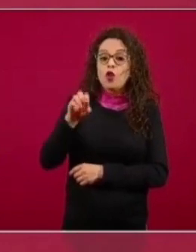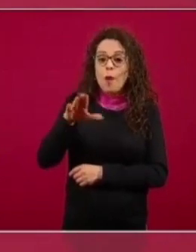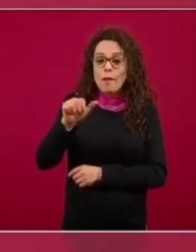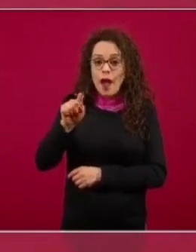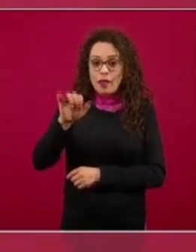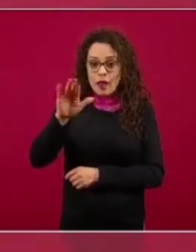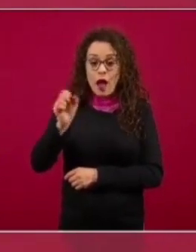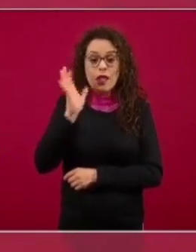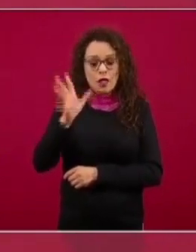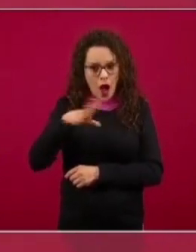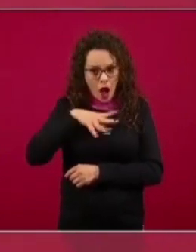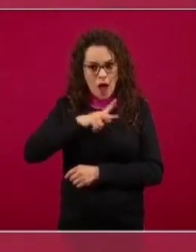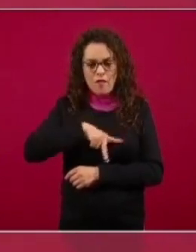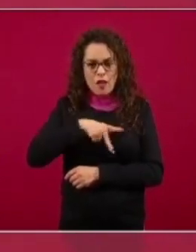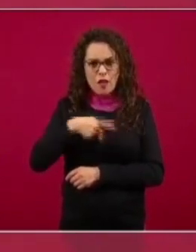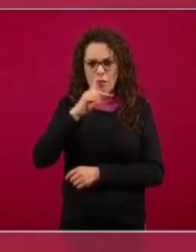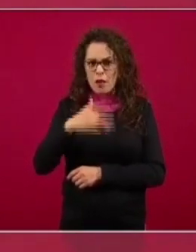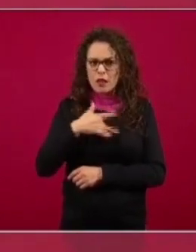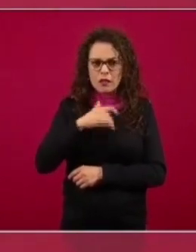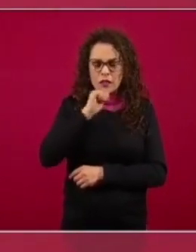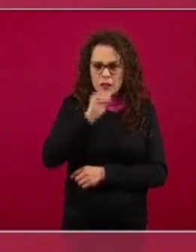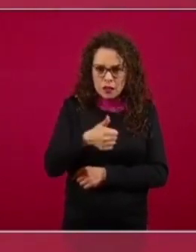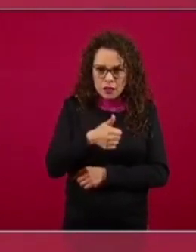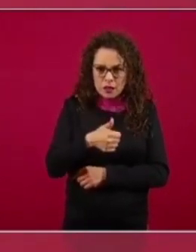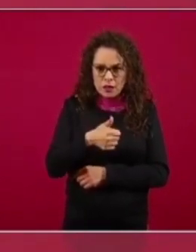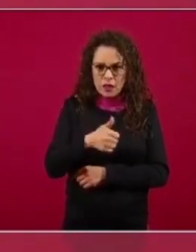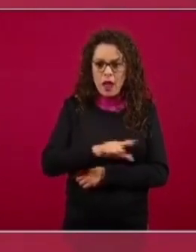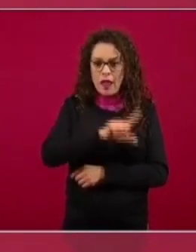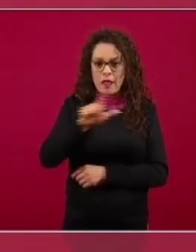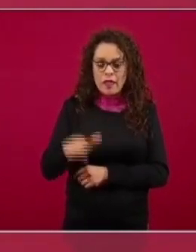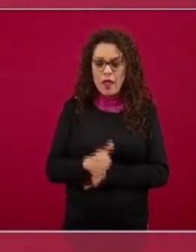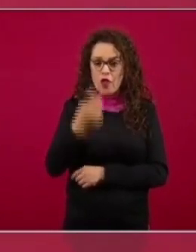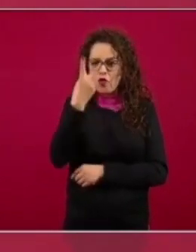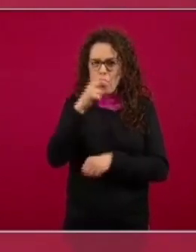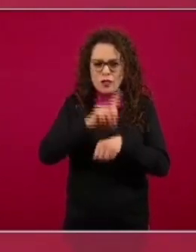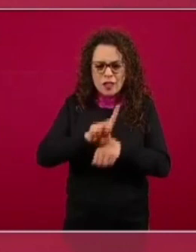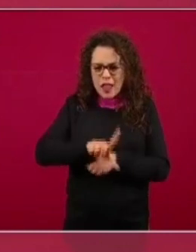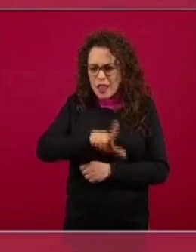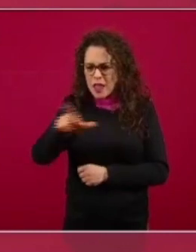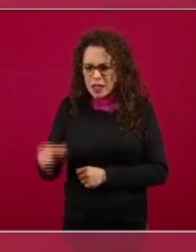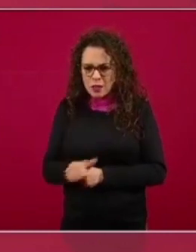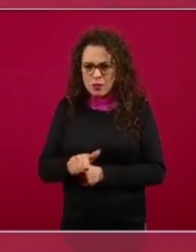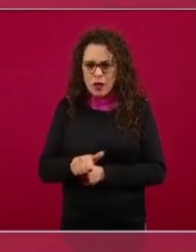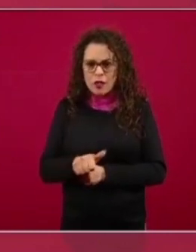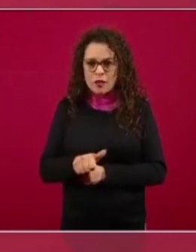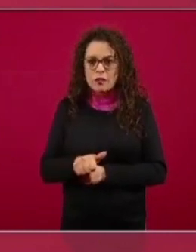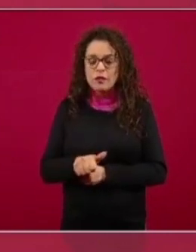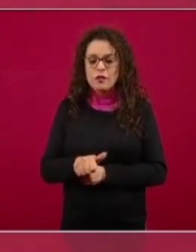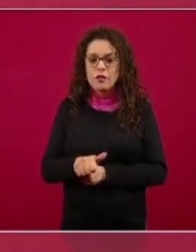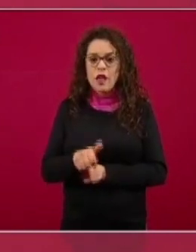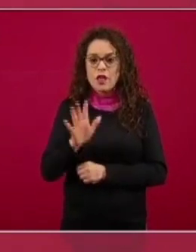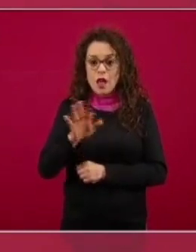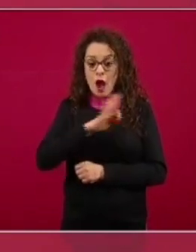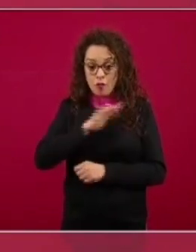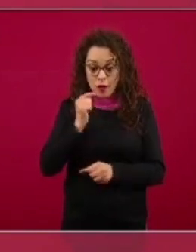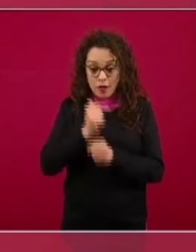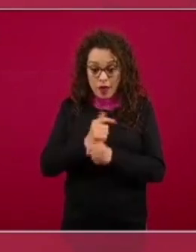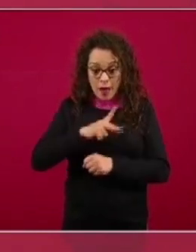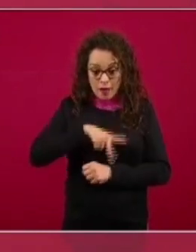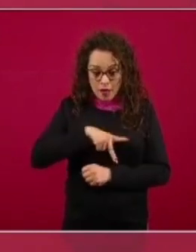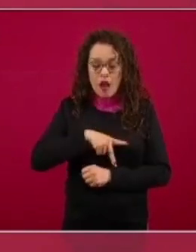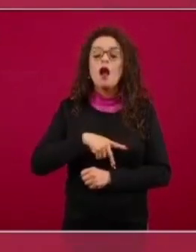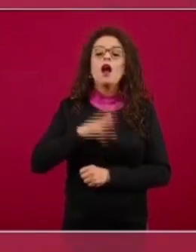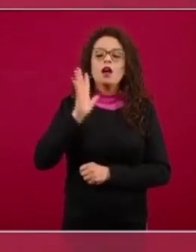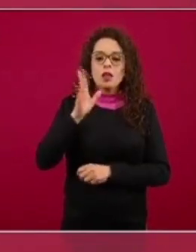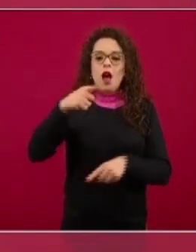tengan el virus y posteriormente generalmente un par de días después de que el virus empieza a ser detectable empiezan a